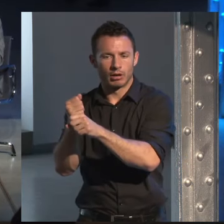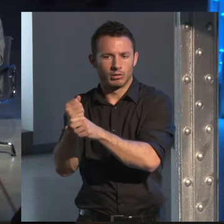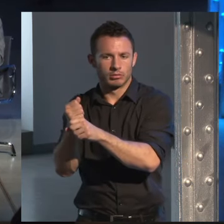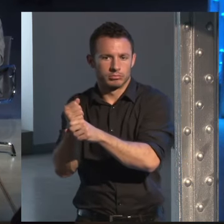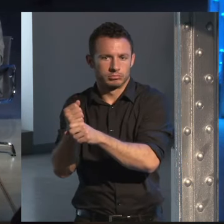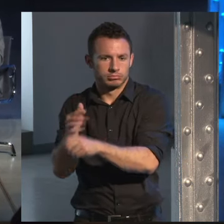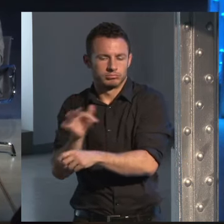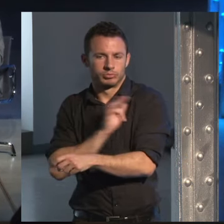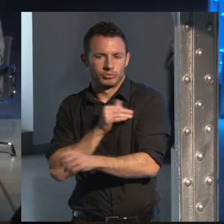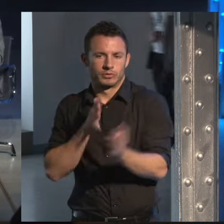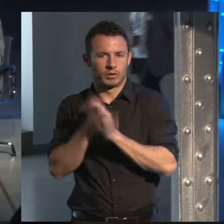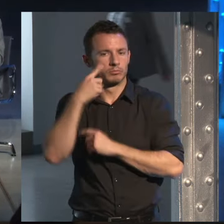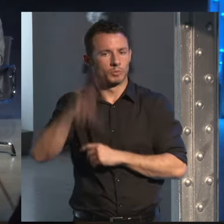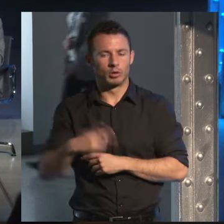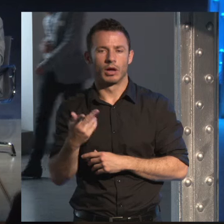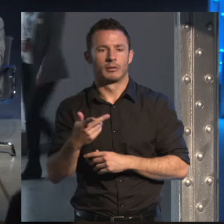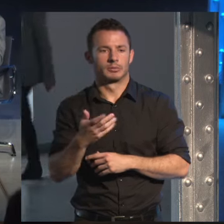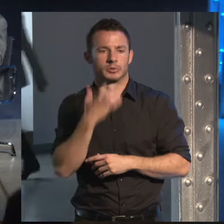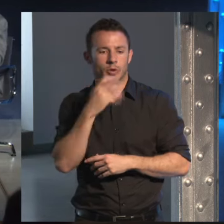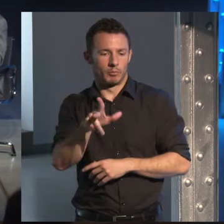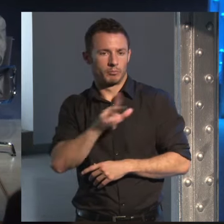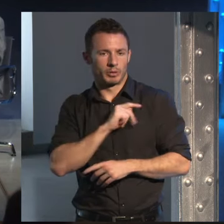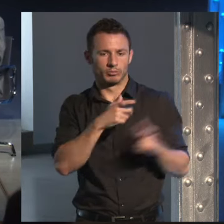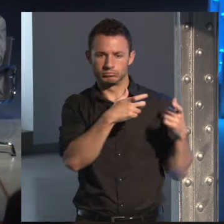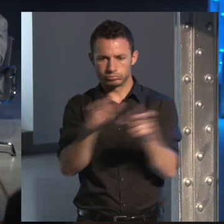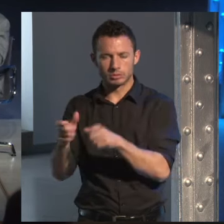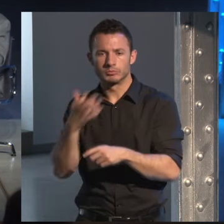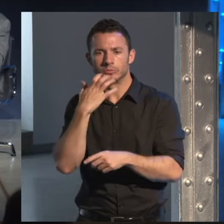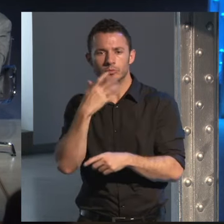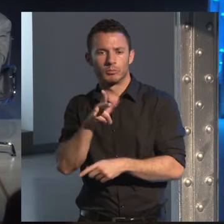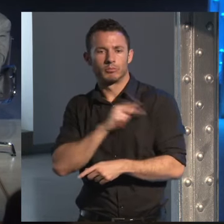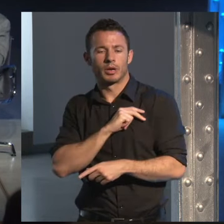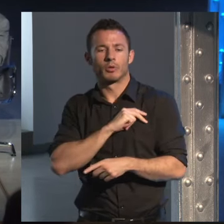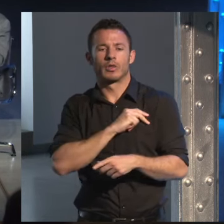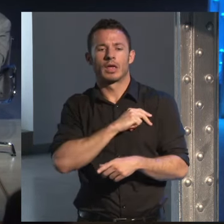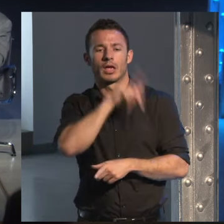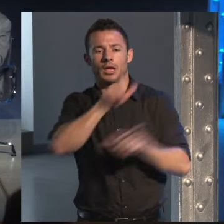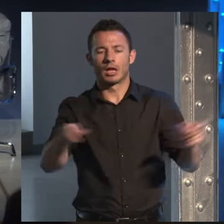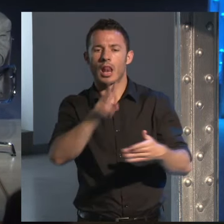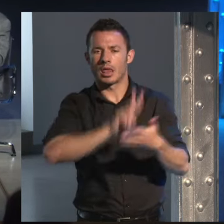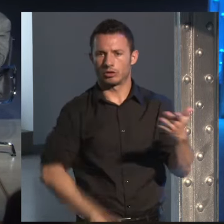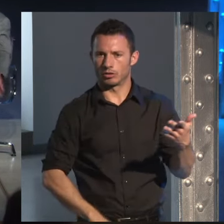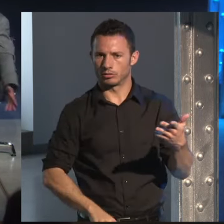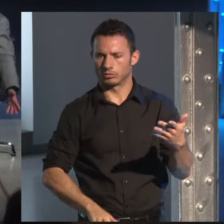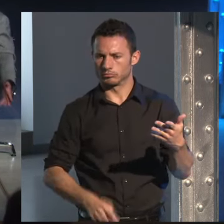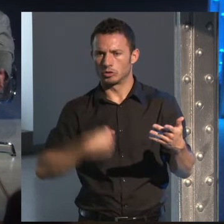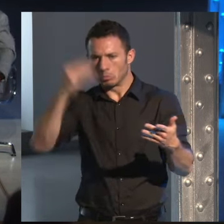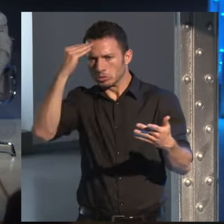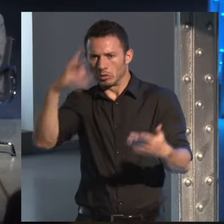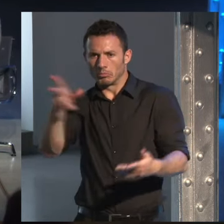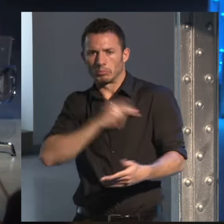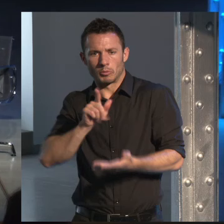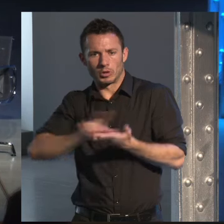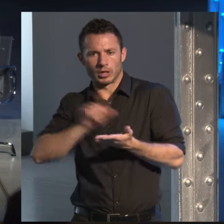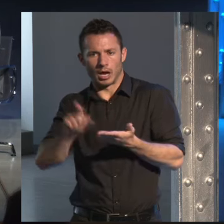hay premios a veces de lectores que son muy bonitos y yo creo que sí el premio literario es un reconocimiento que